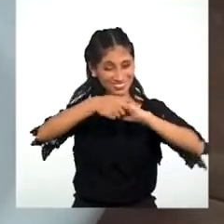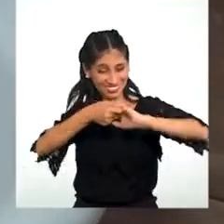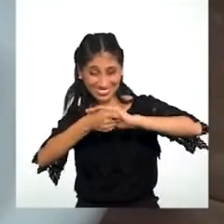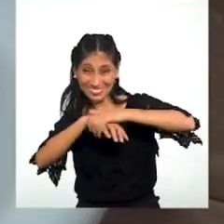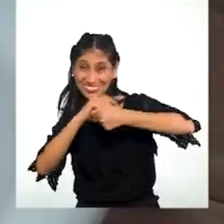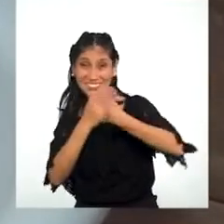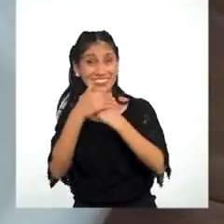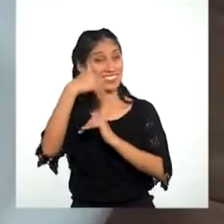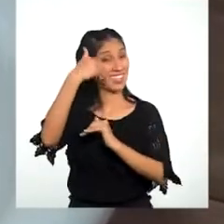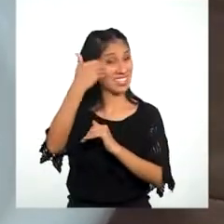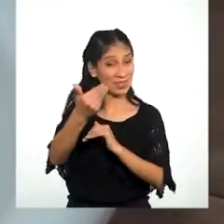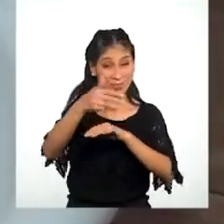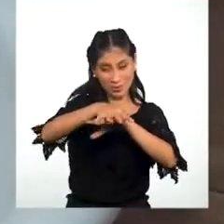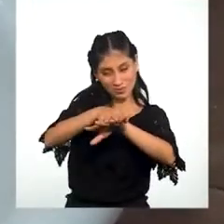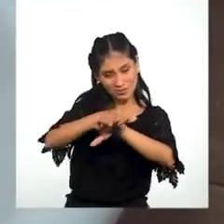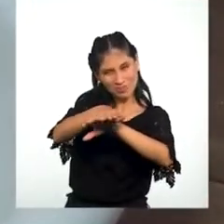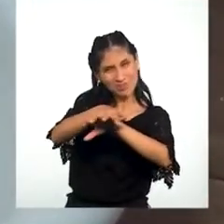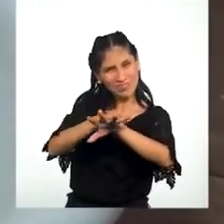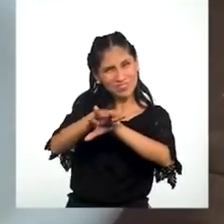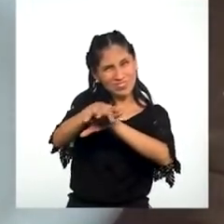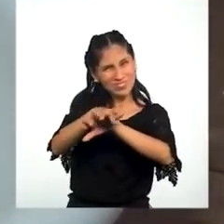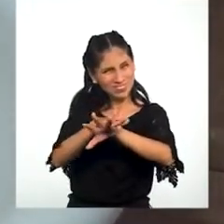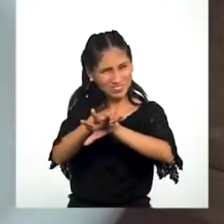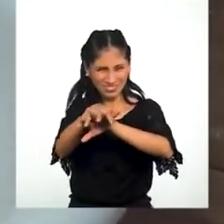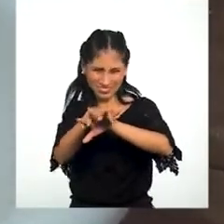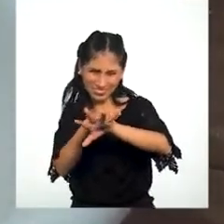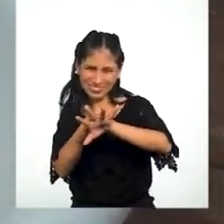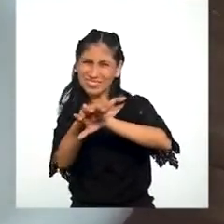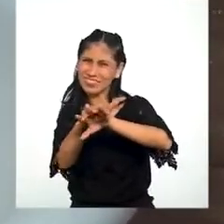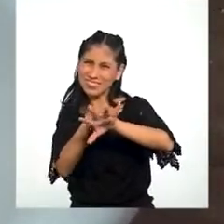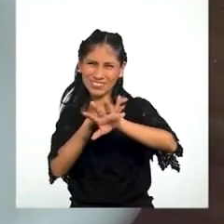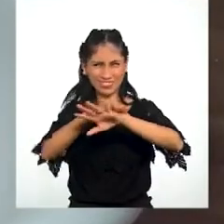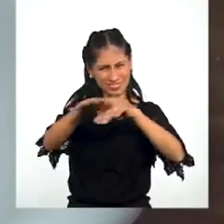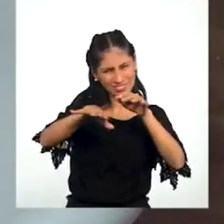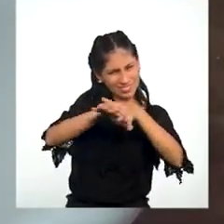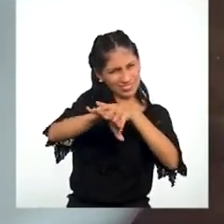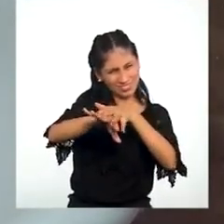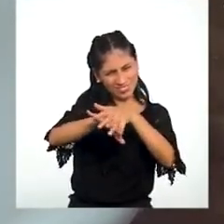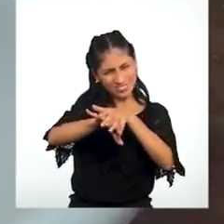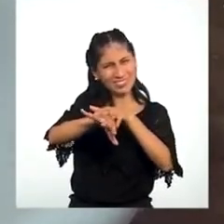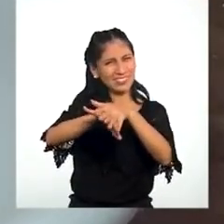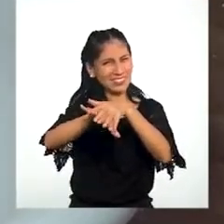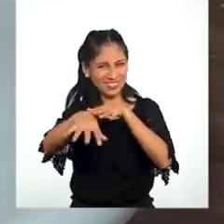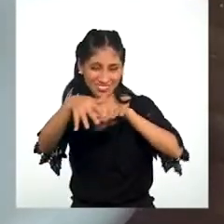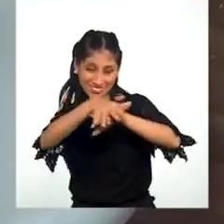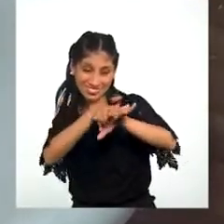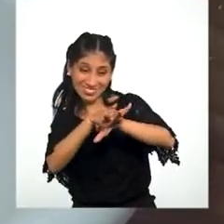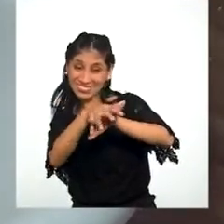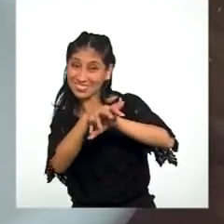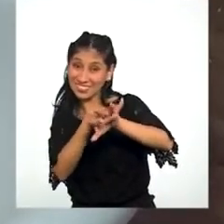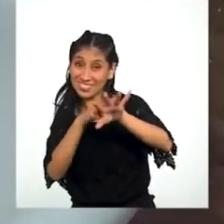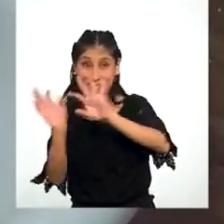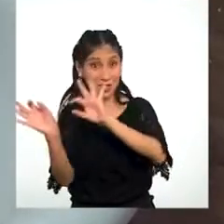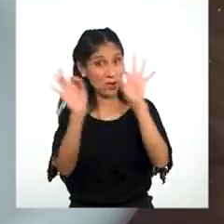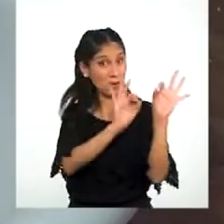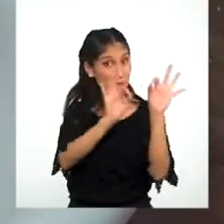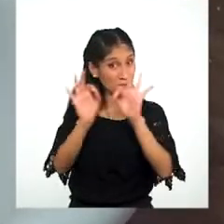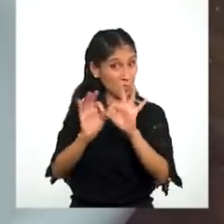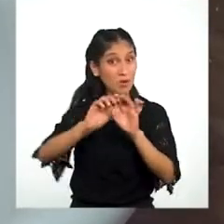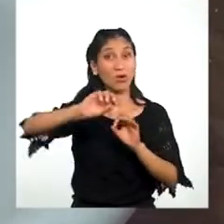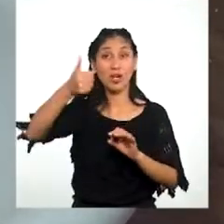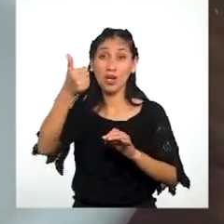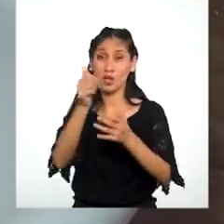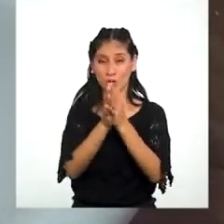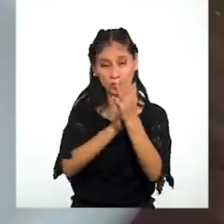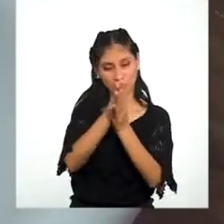De nuestra manito Derecha Frotamos el dorso De la mano Izquierda Hacemos lo mismo Con el